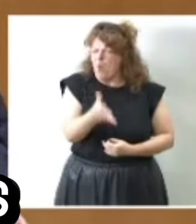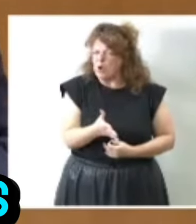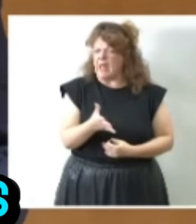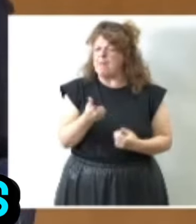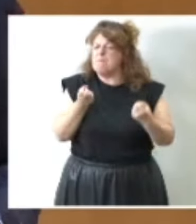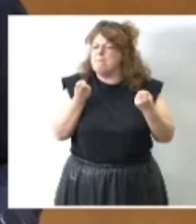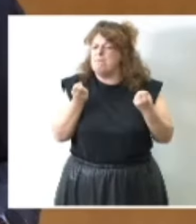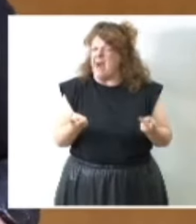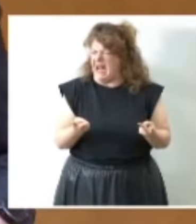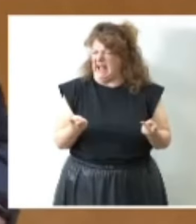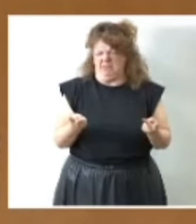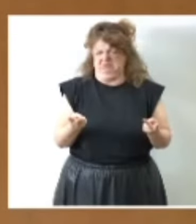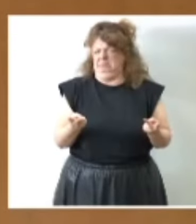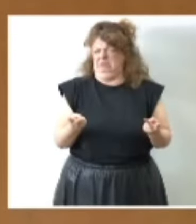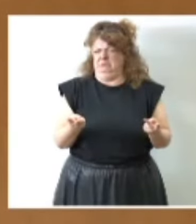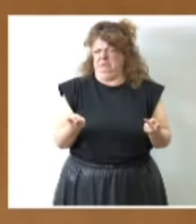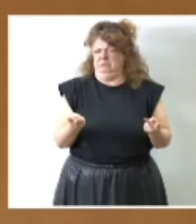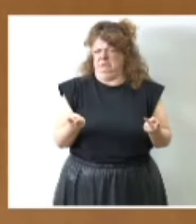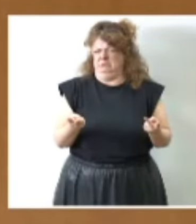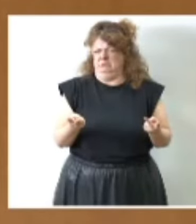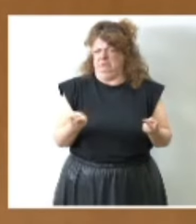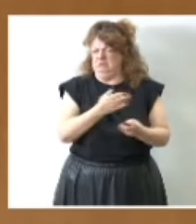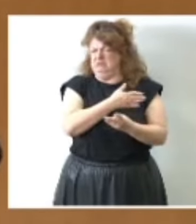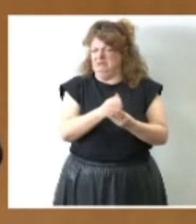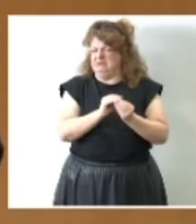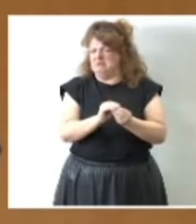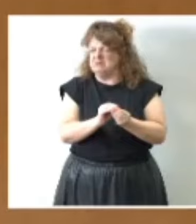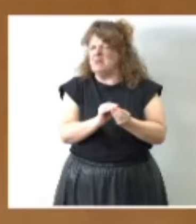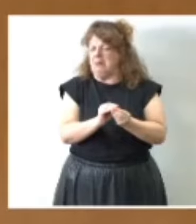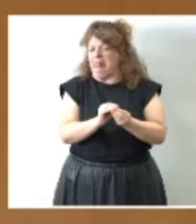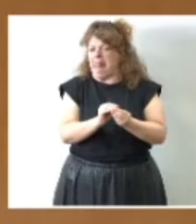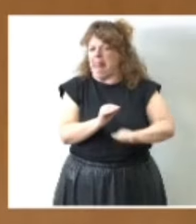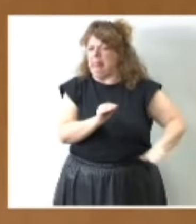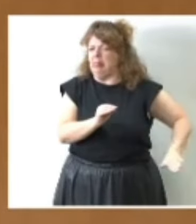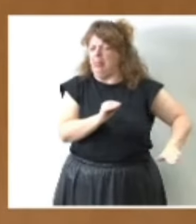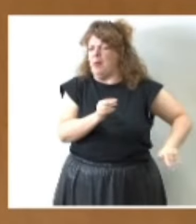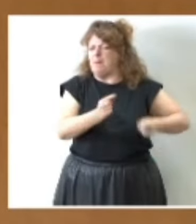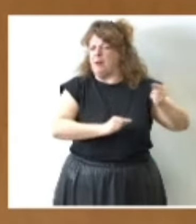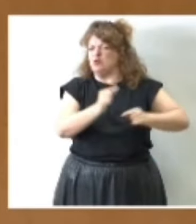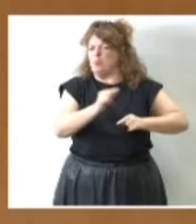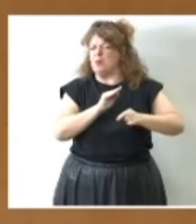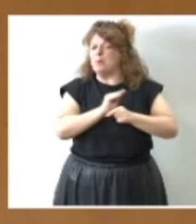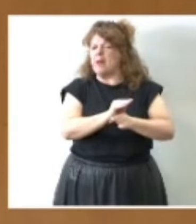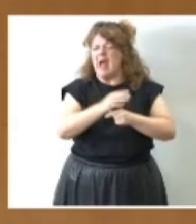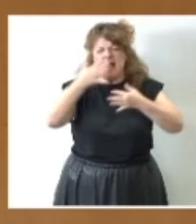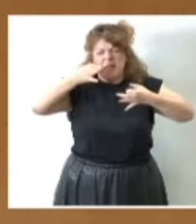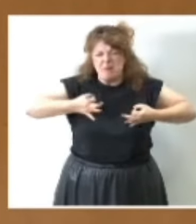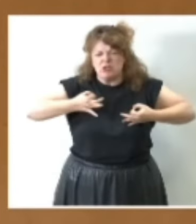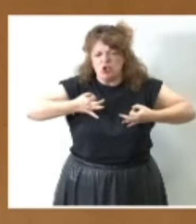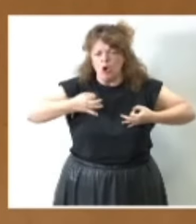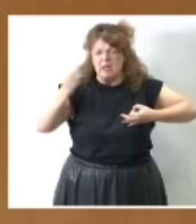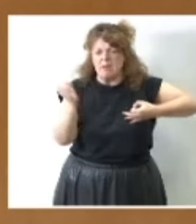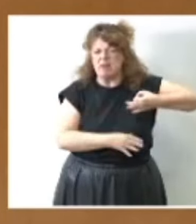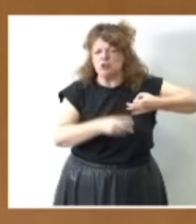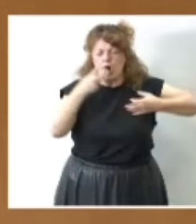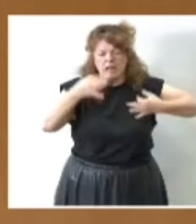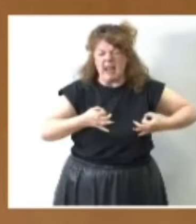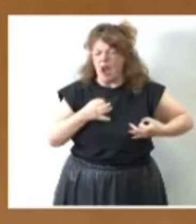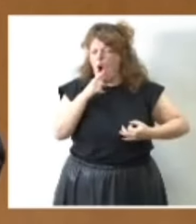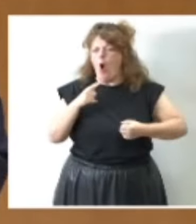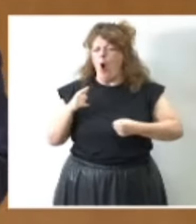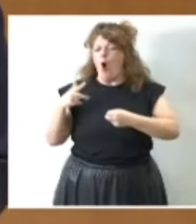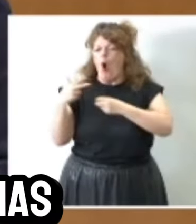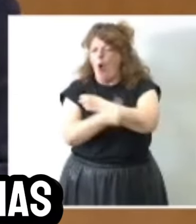Ministro hacen ustedes todo esto? ¿Para intentar tapar una baja ejecución presupuestaria en materia de inversiones reales? ¿Para intentar evitar